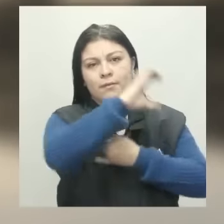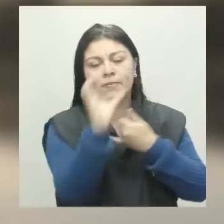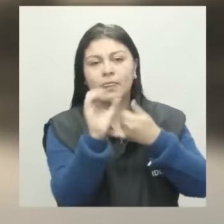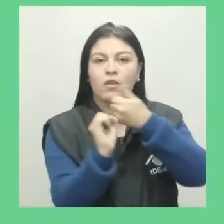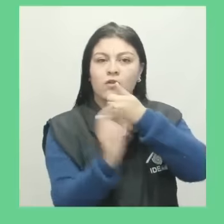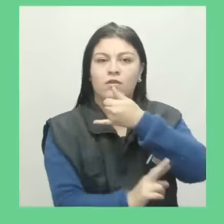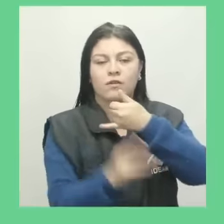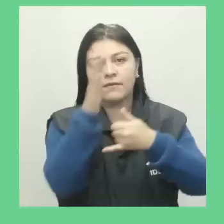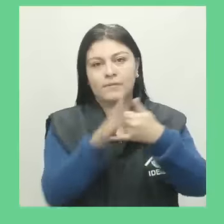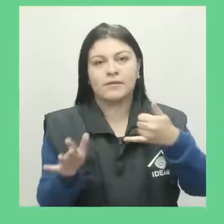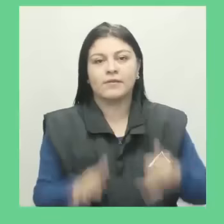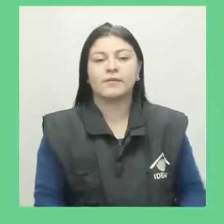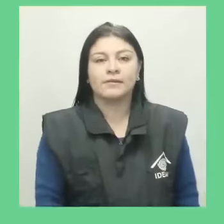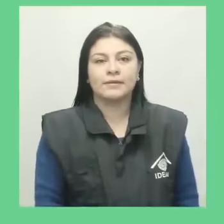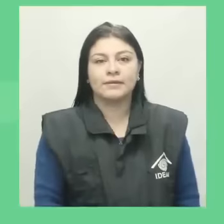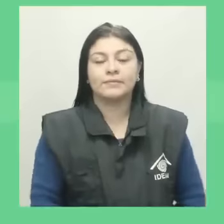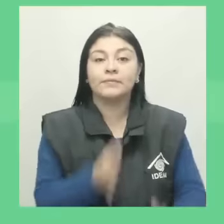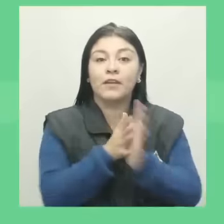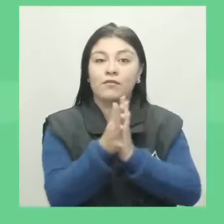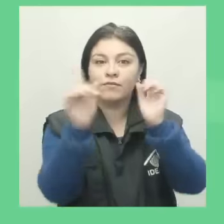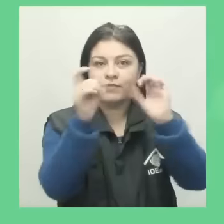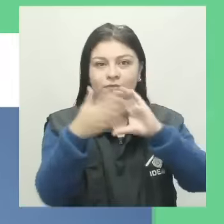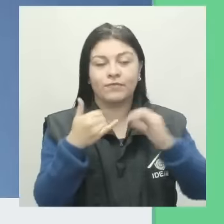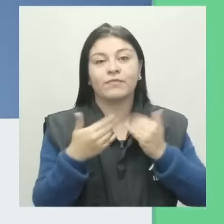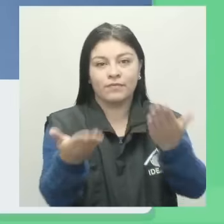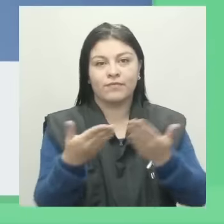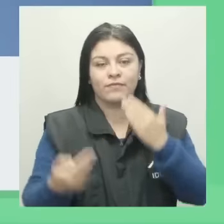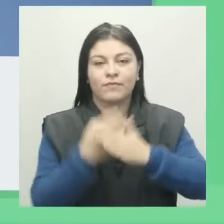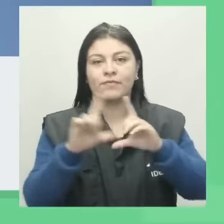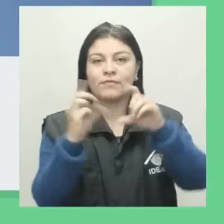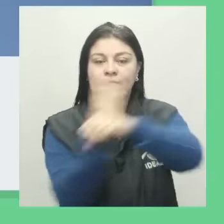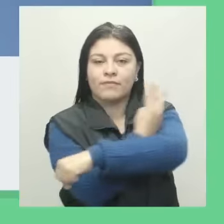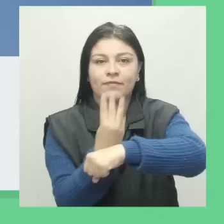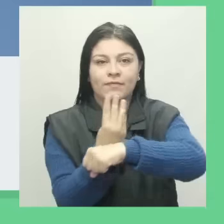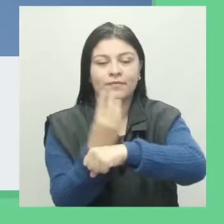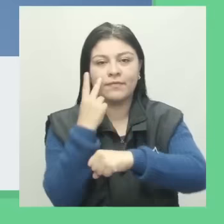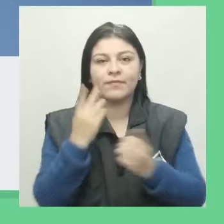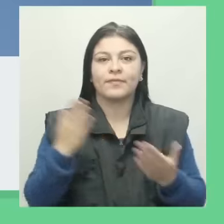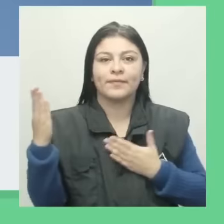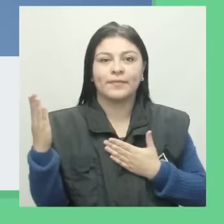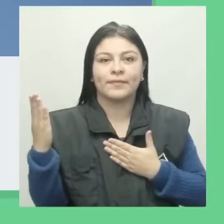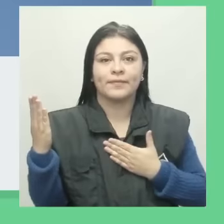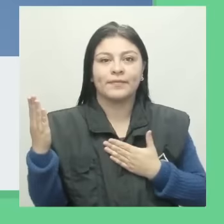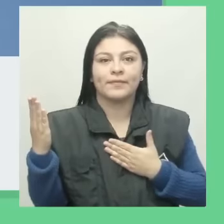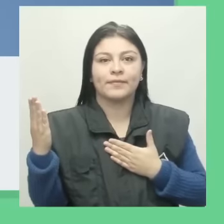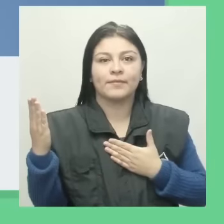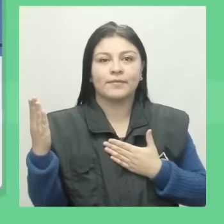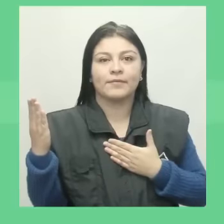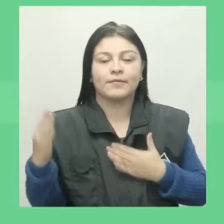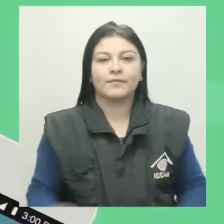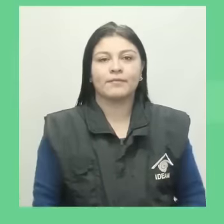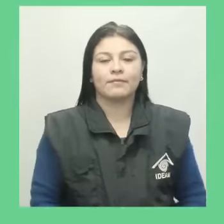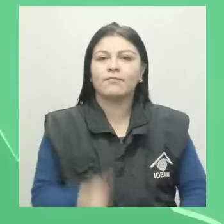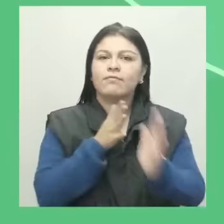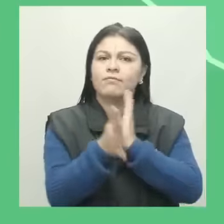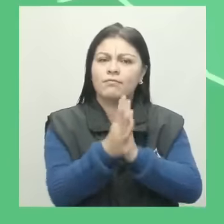La Orinoquía y en el Pacífico. Para mayor información sobre el pronóstico del tiempo, visítenos en www.ideam.gov.co